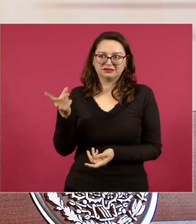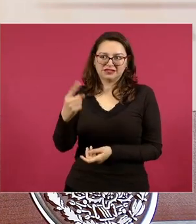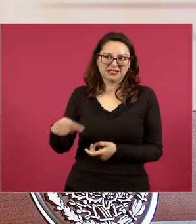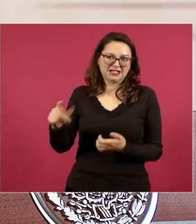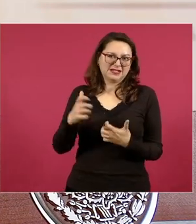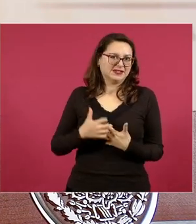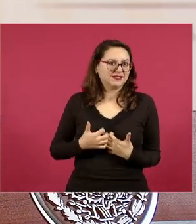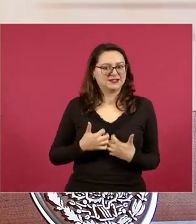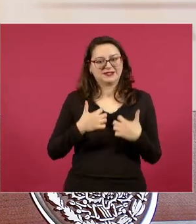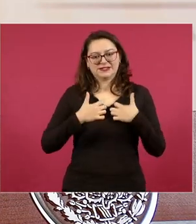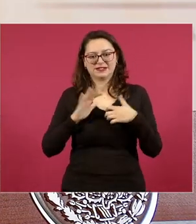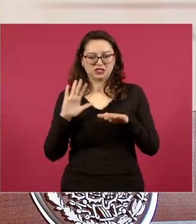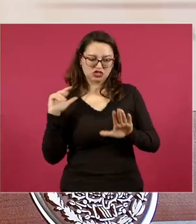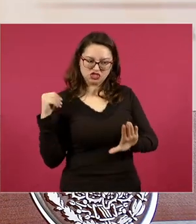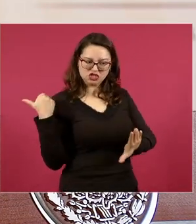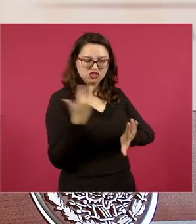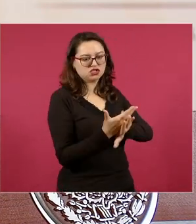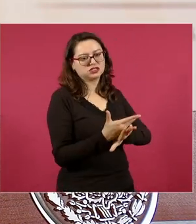conservadores